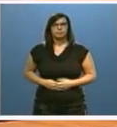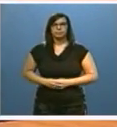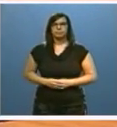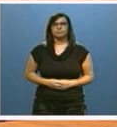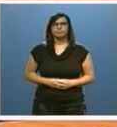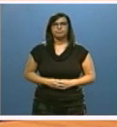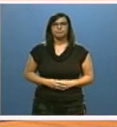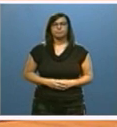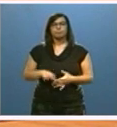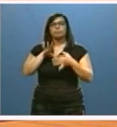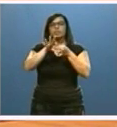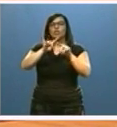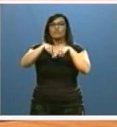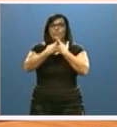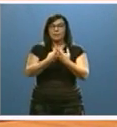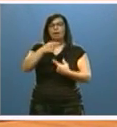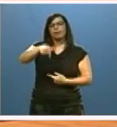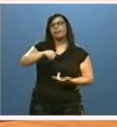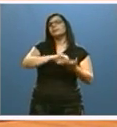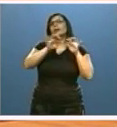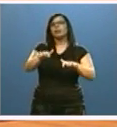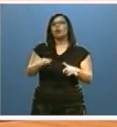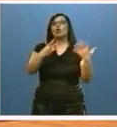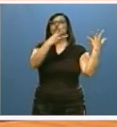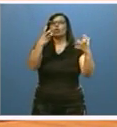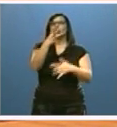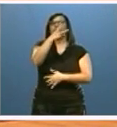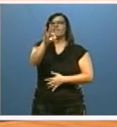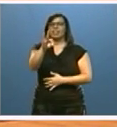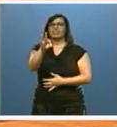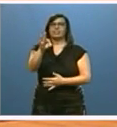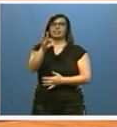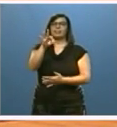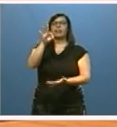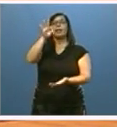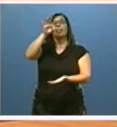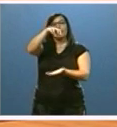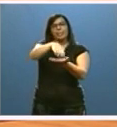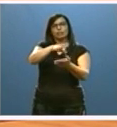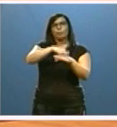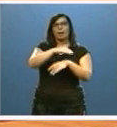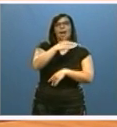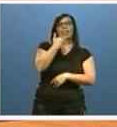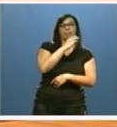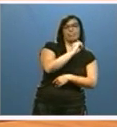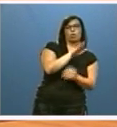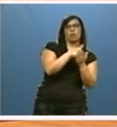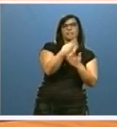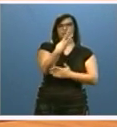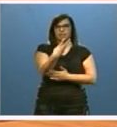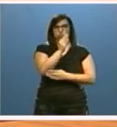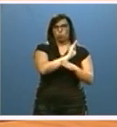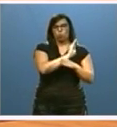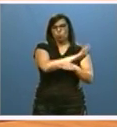En relación con las familias, Castilla y León cuenta con más de 820 centros para niños de 0 a 3 años y cerca de 34